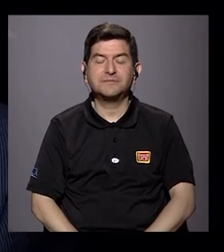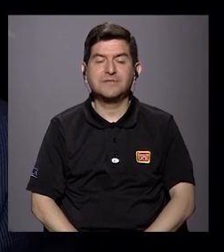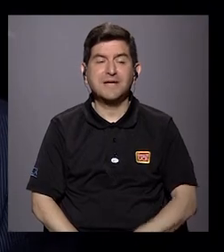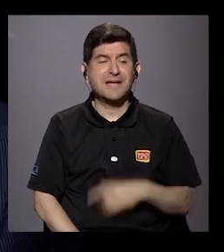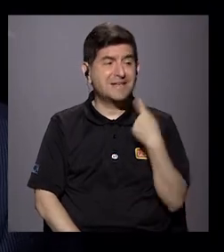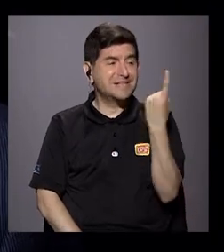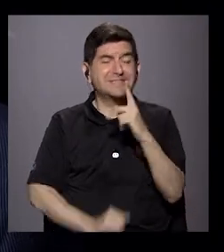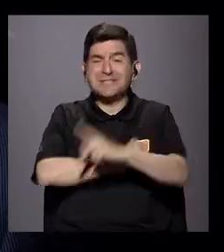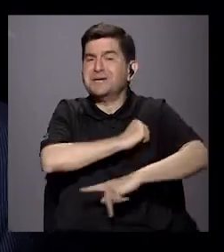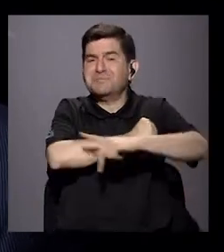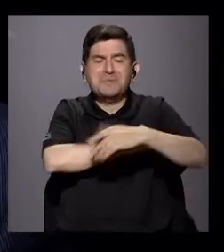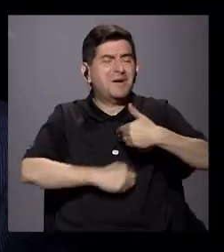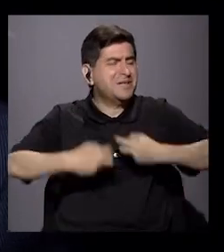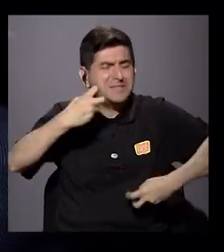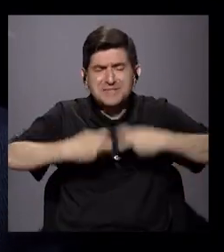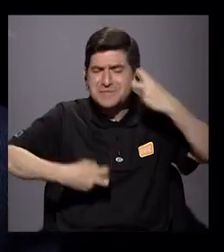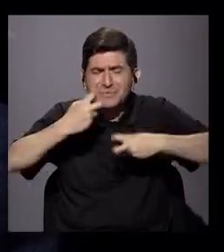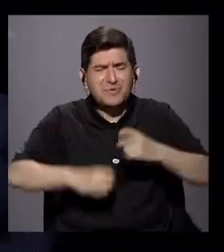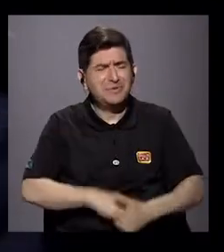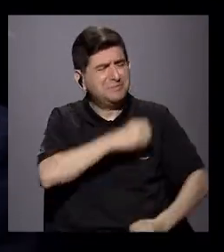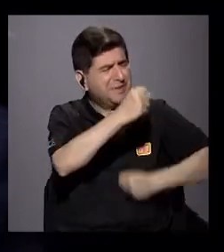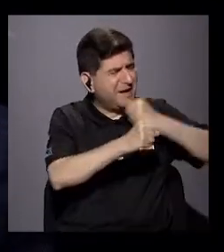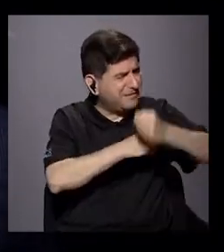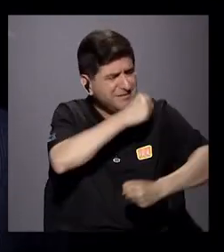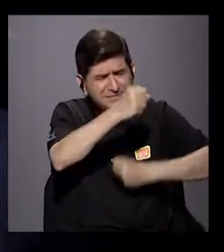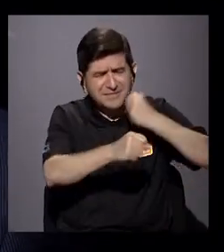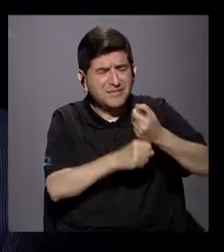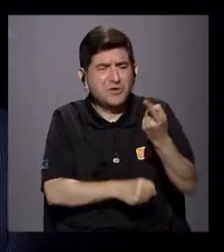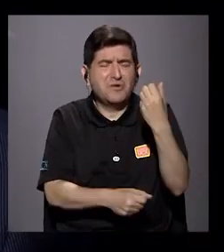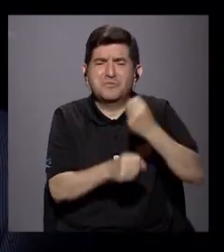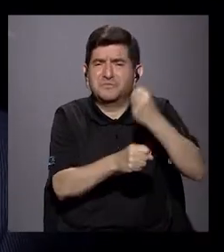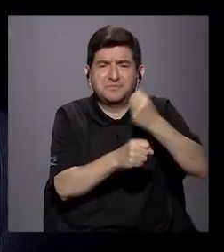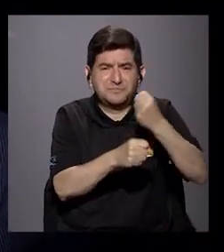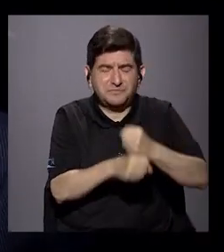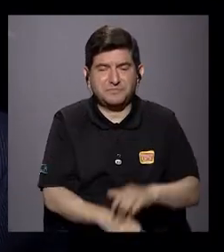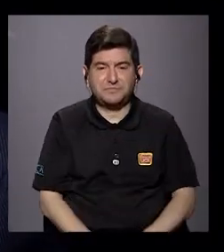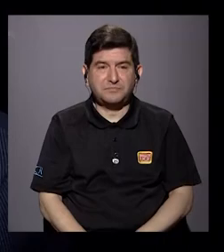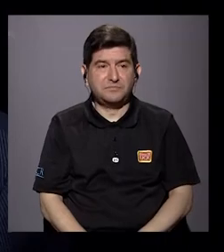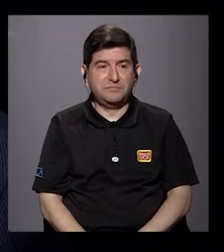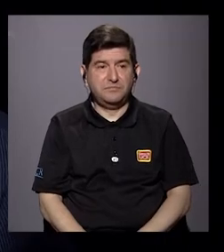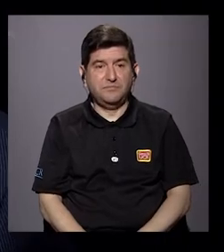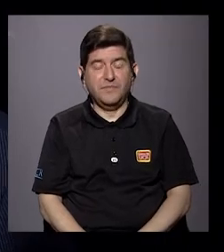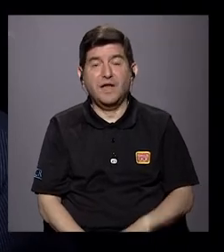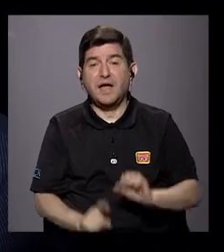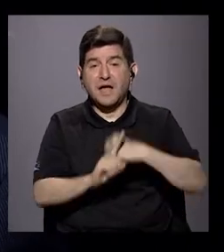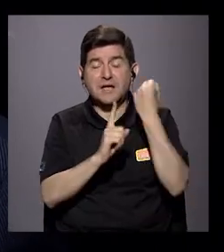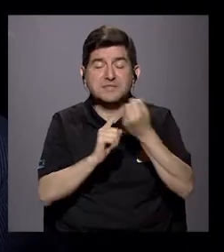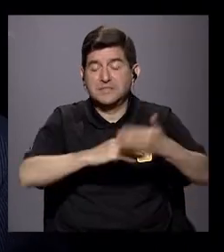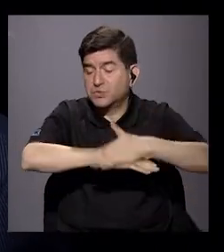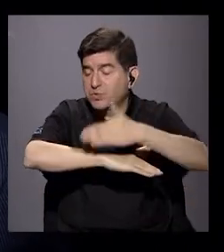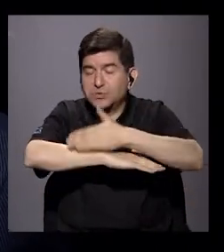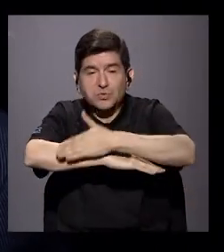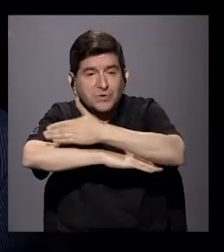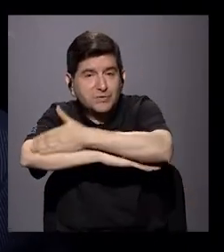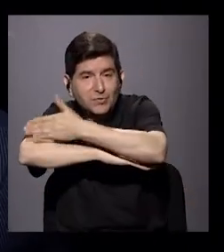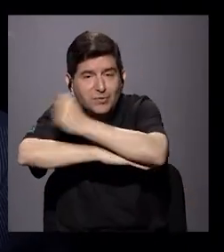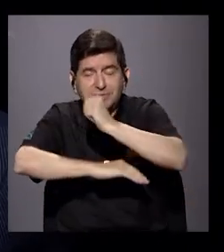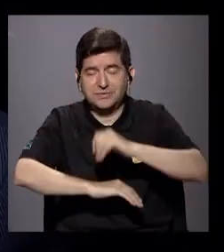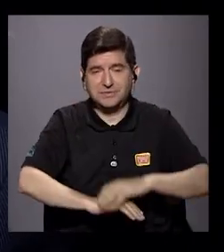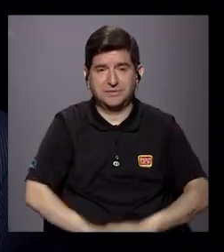Digo, siempre el país ha tenido problemas a nivel de décadas en temas de desempleo, en temas a nivel de costas, ¿verdad?